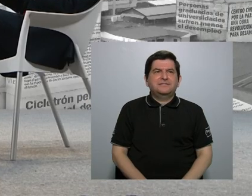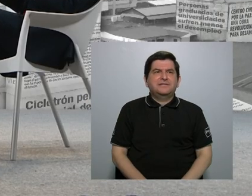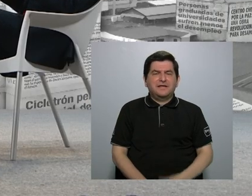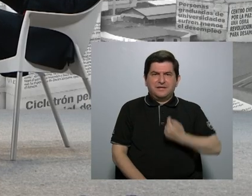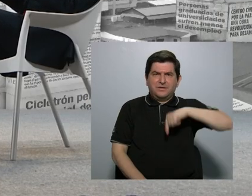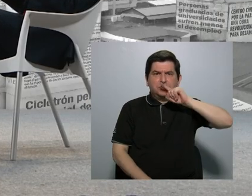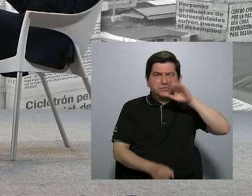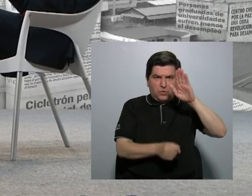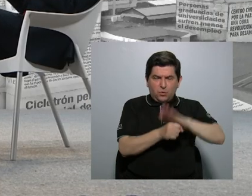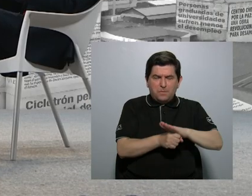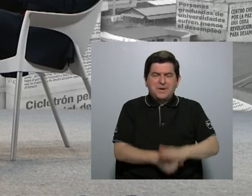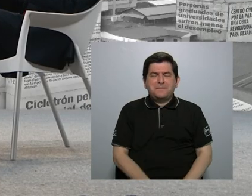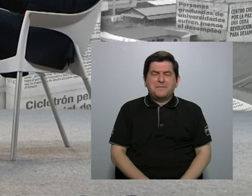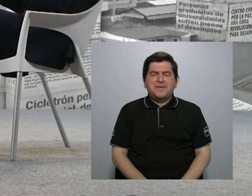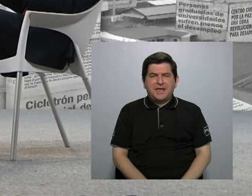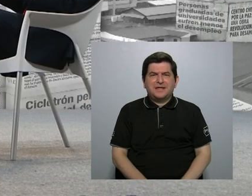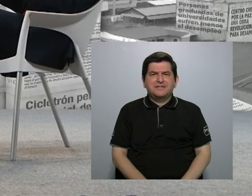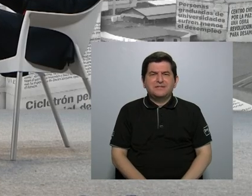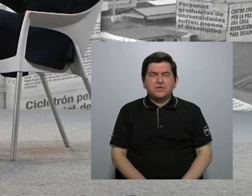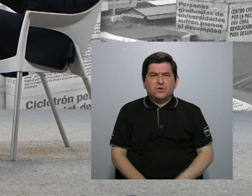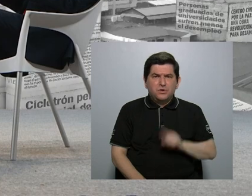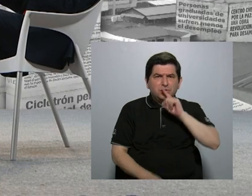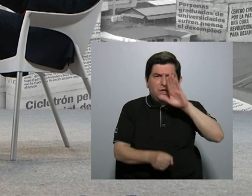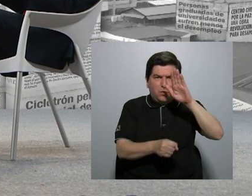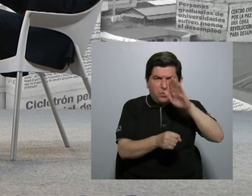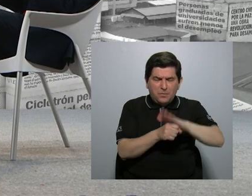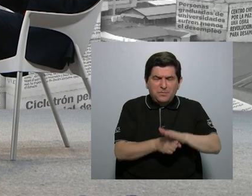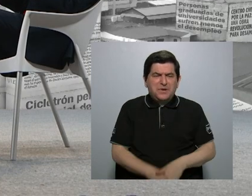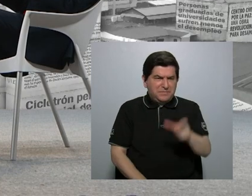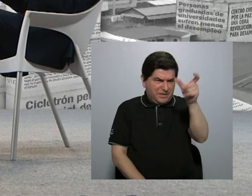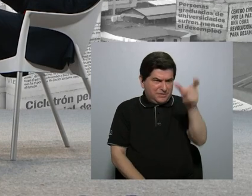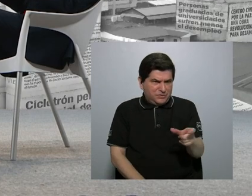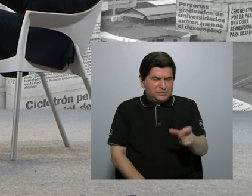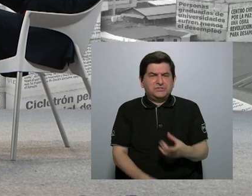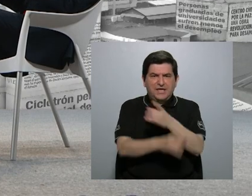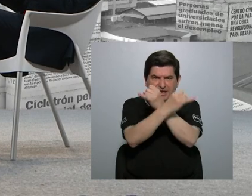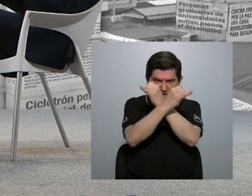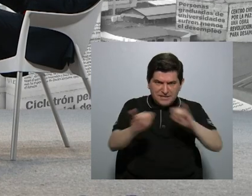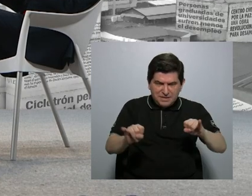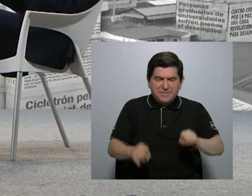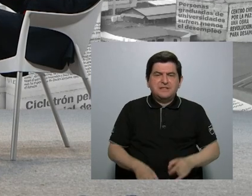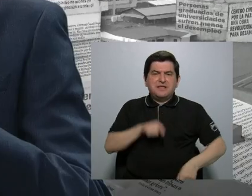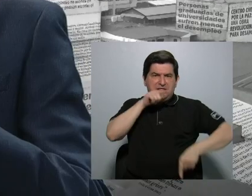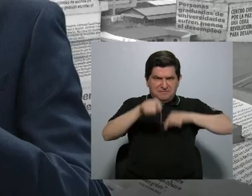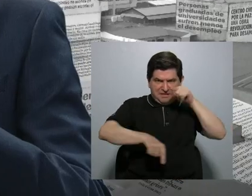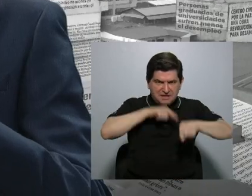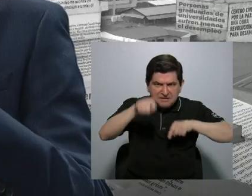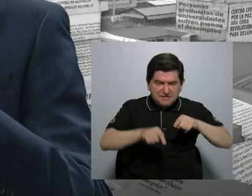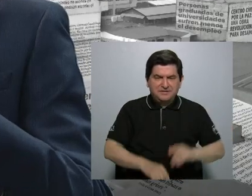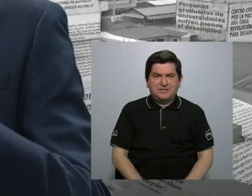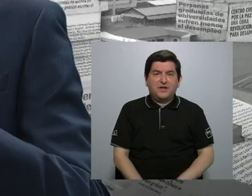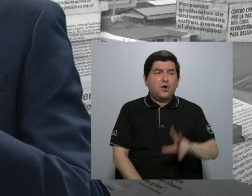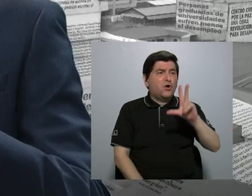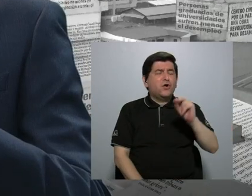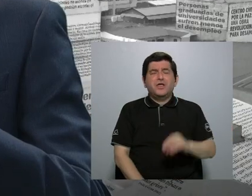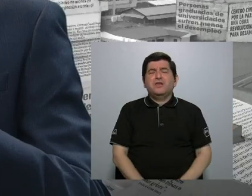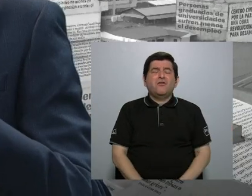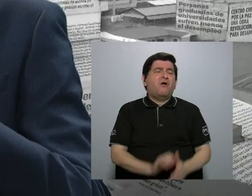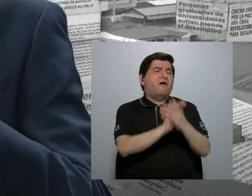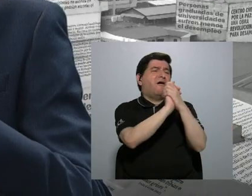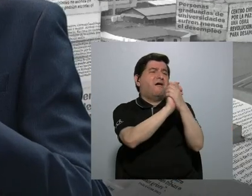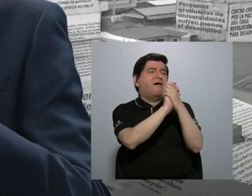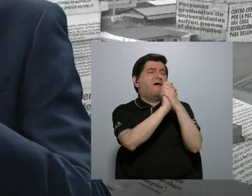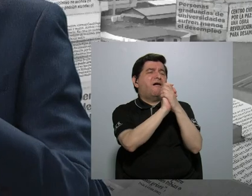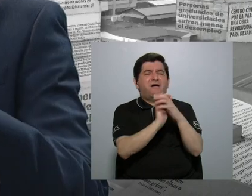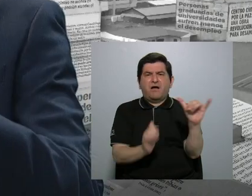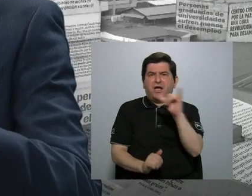deontológico, en nuestro deber ser, es ser primero independientes y ser críticos. Y no aplaudir, como